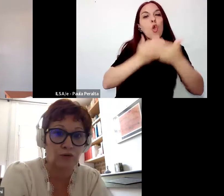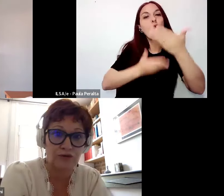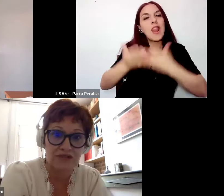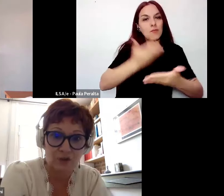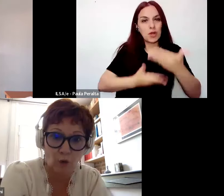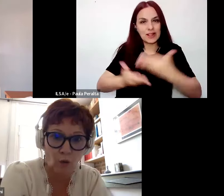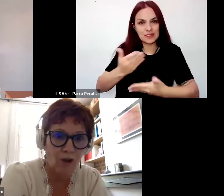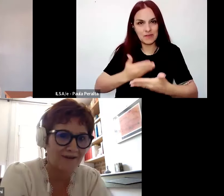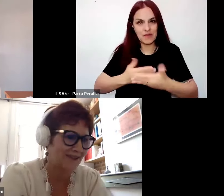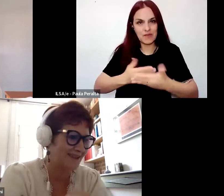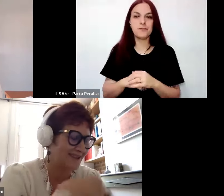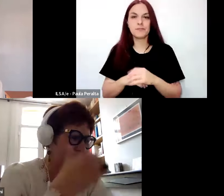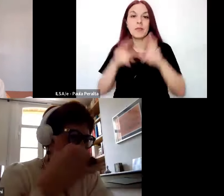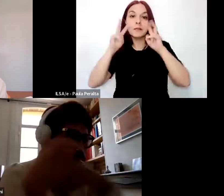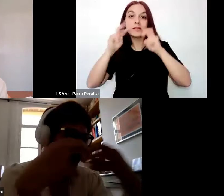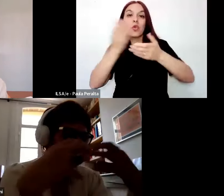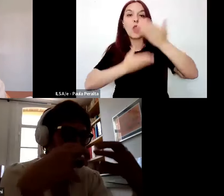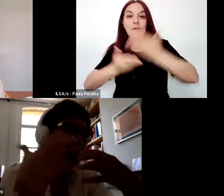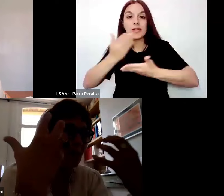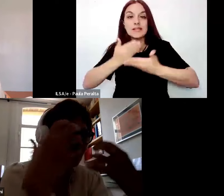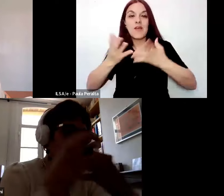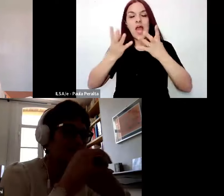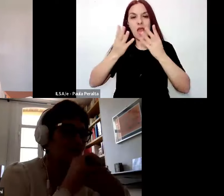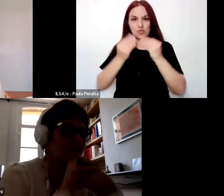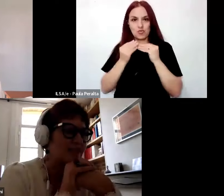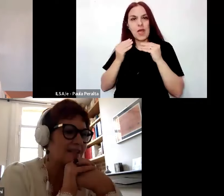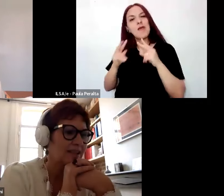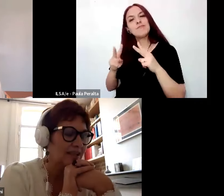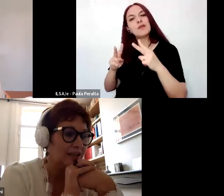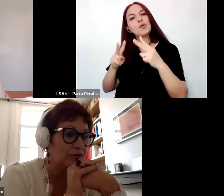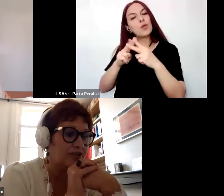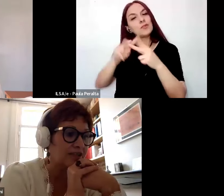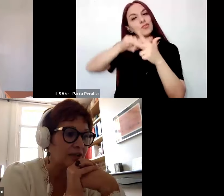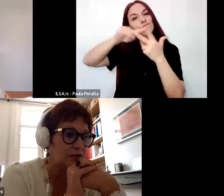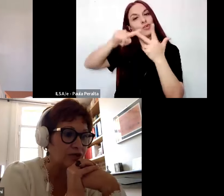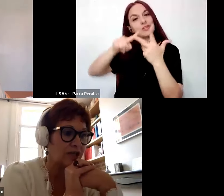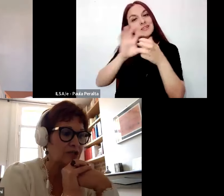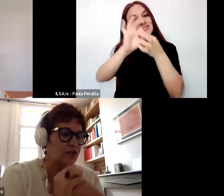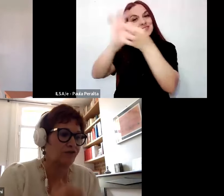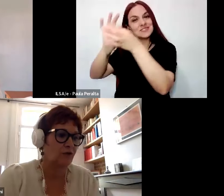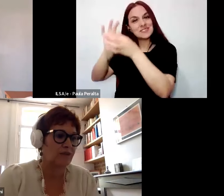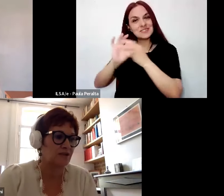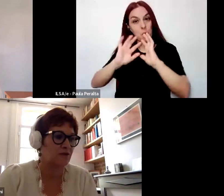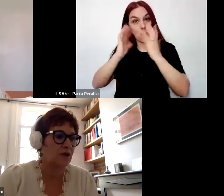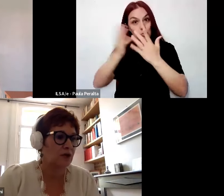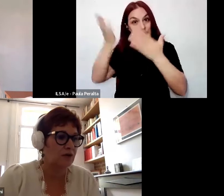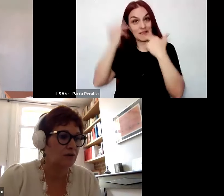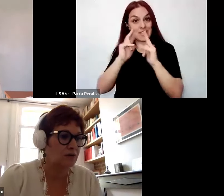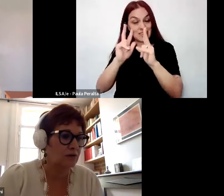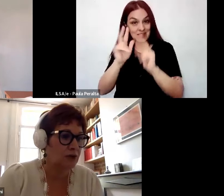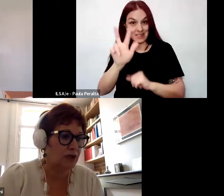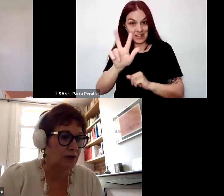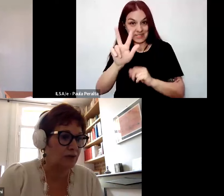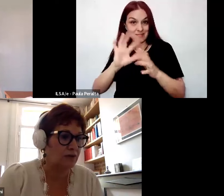La investigación colaborativa permite el encuentro de estos tres mundos que les he mencionado,